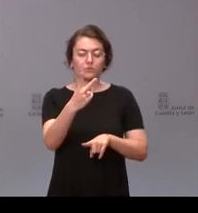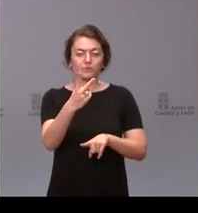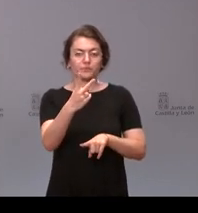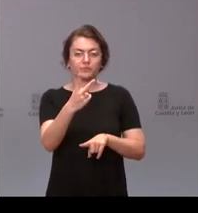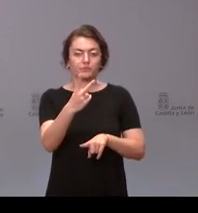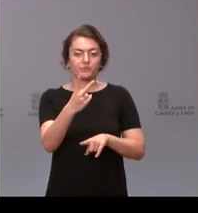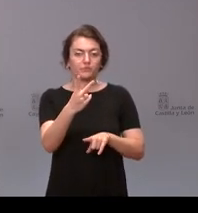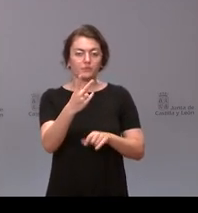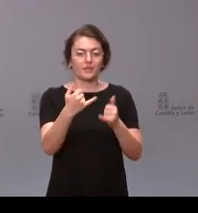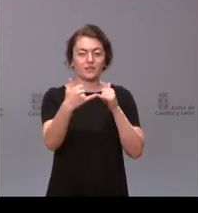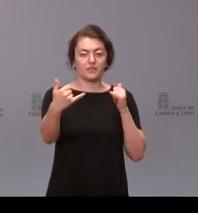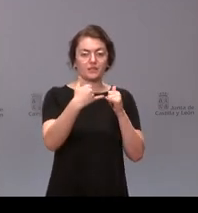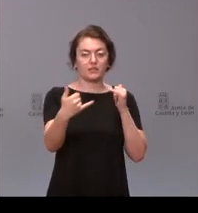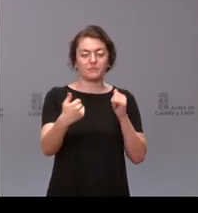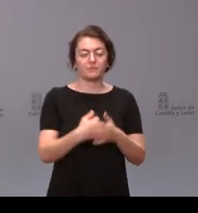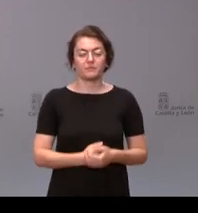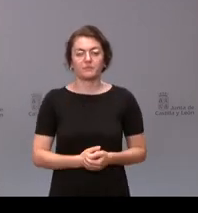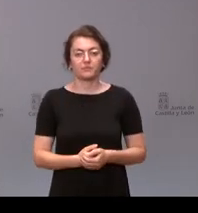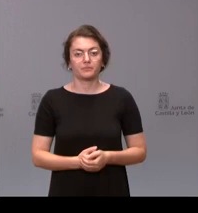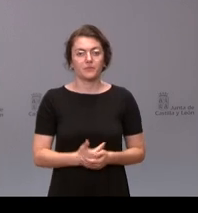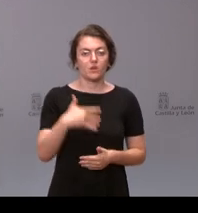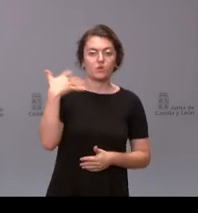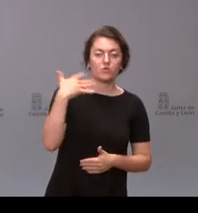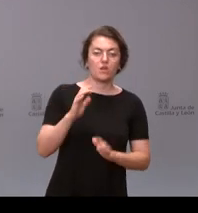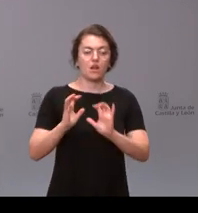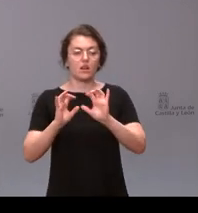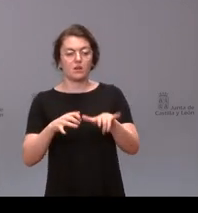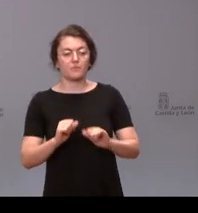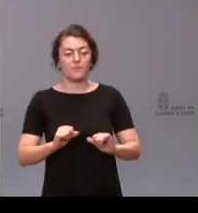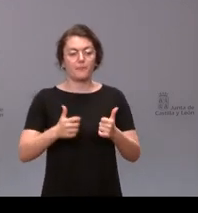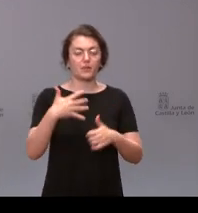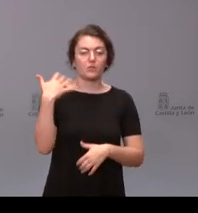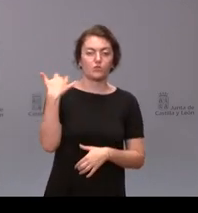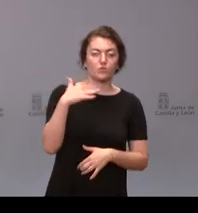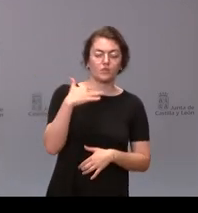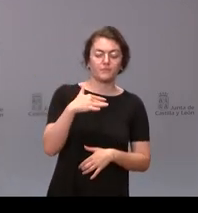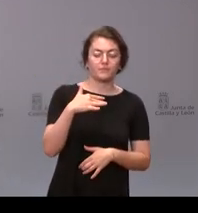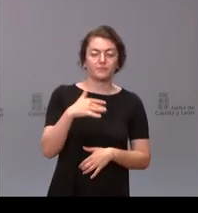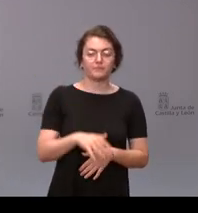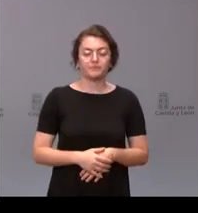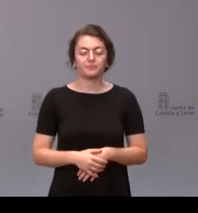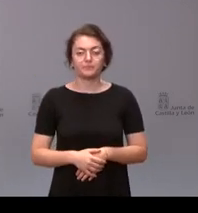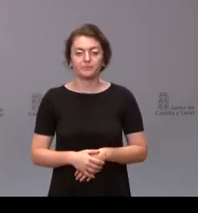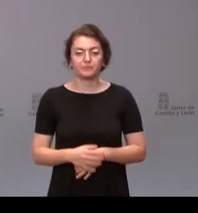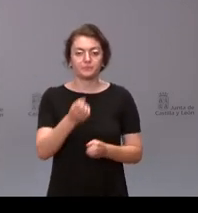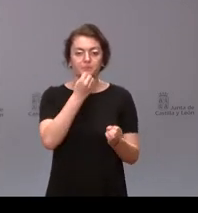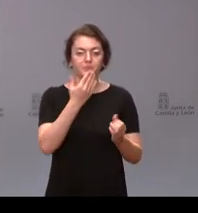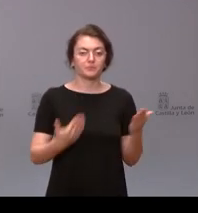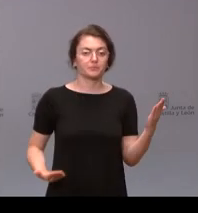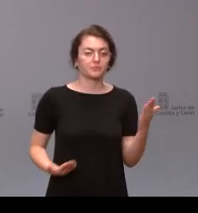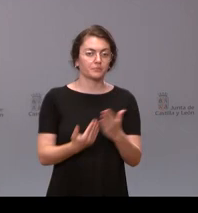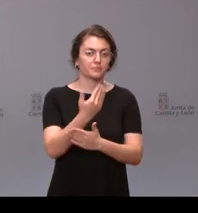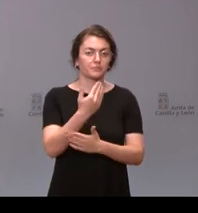compañeros en este caso de Soria y de León. Comenzamos con Soria Noticias y con Encarna Muñoz. Buenos días, Encarna.